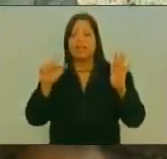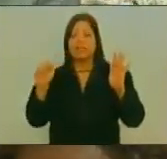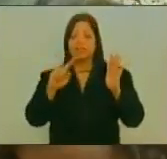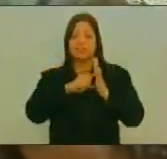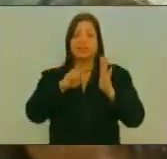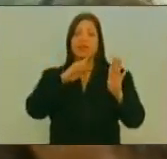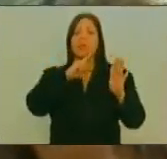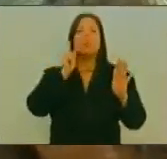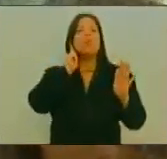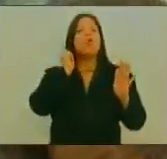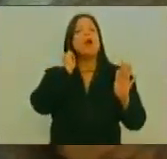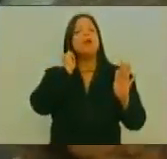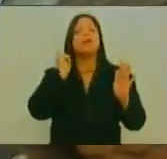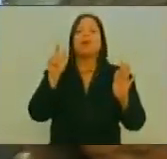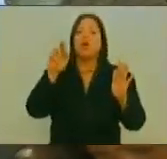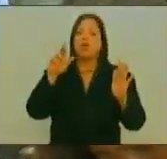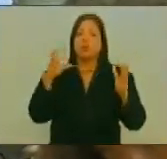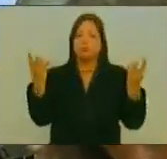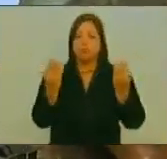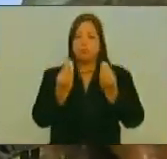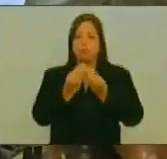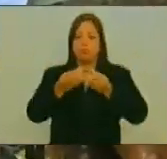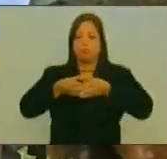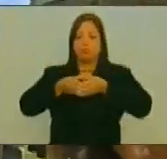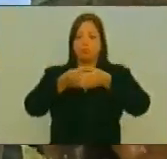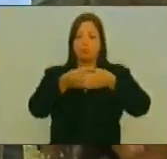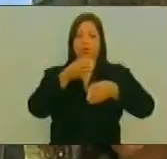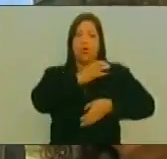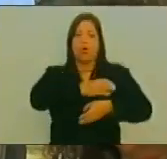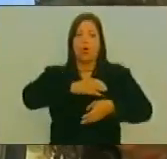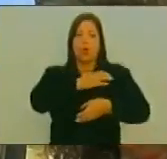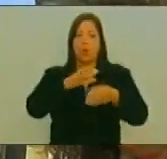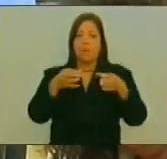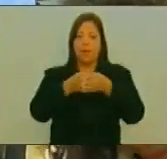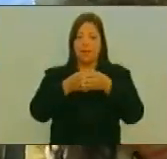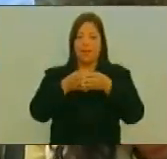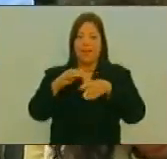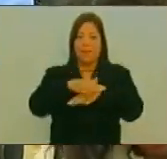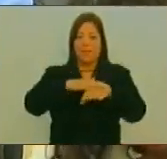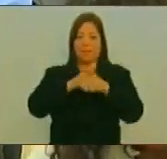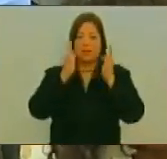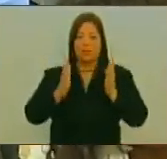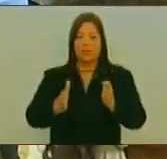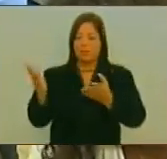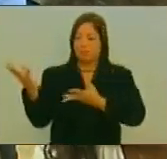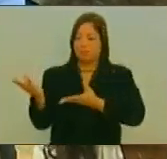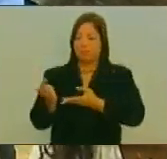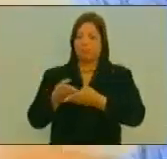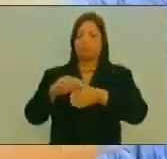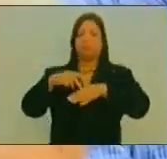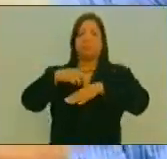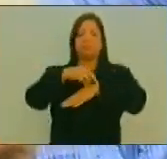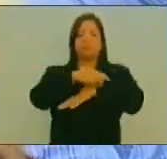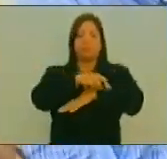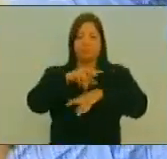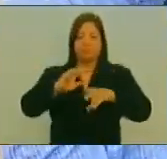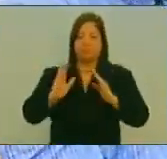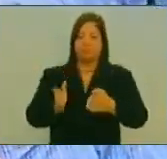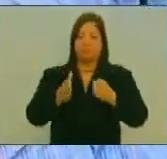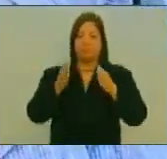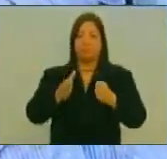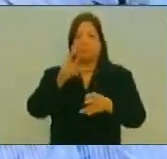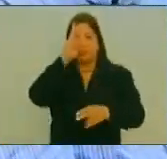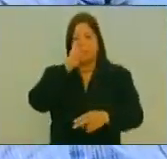Rodbeck Zapoleo Para acompañar al ciudadano Tarek William Saab A su entrada al hemiciclo protocolar